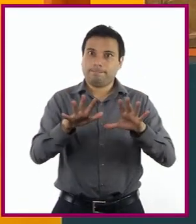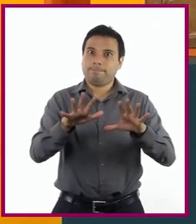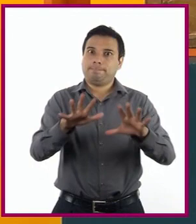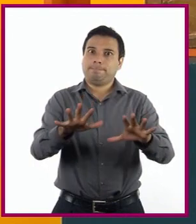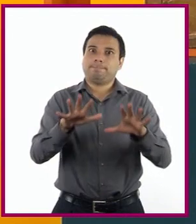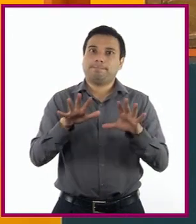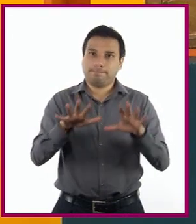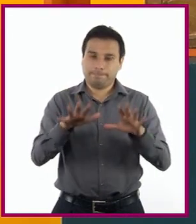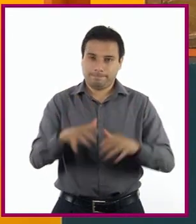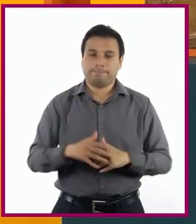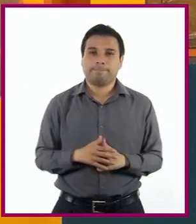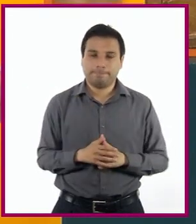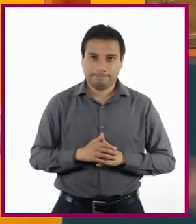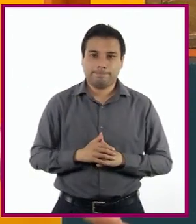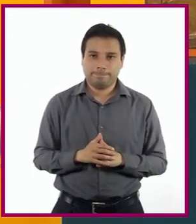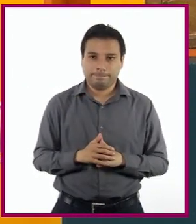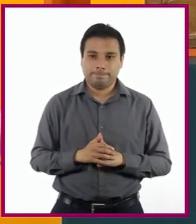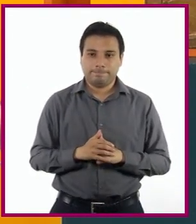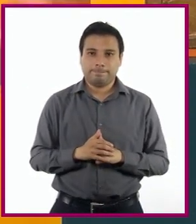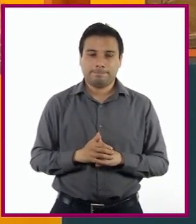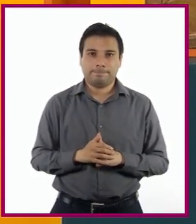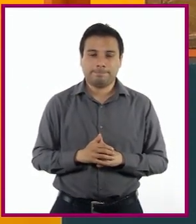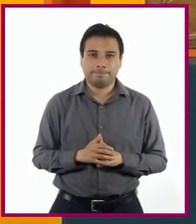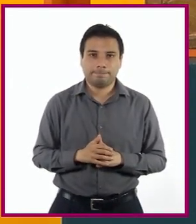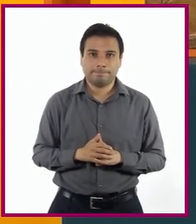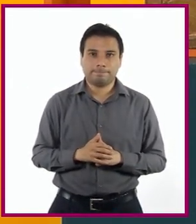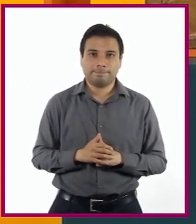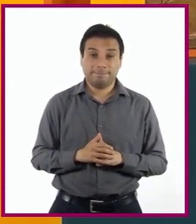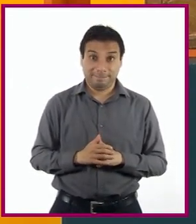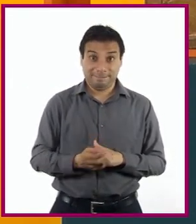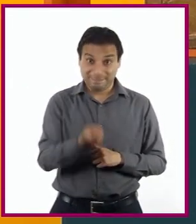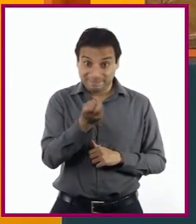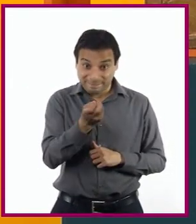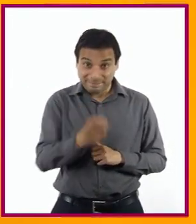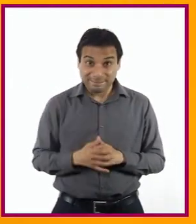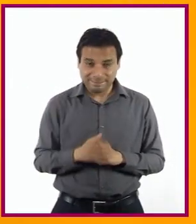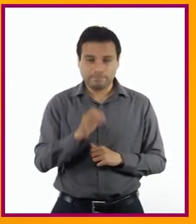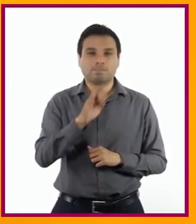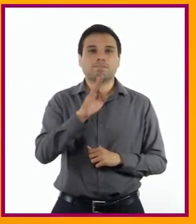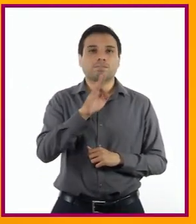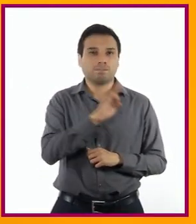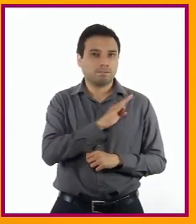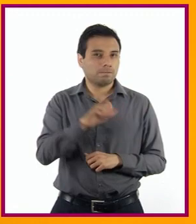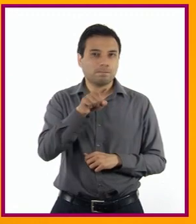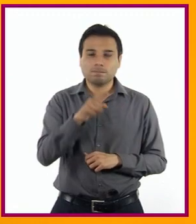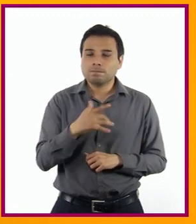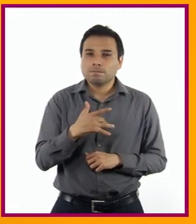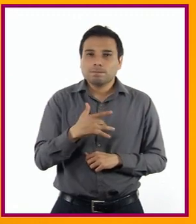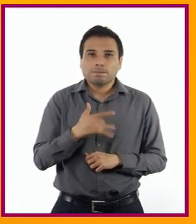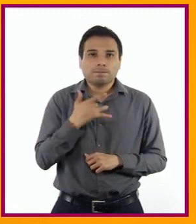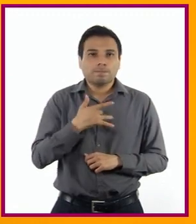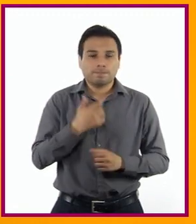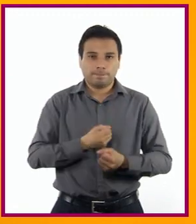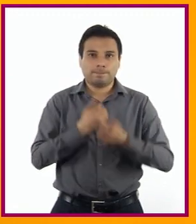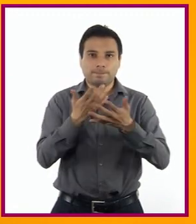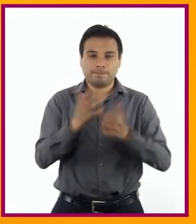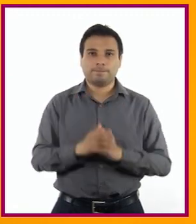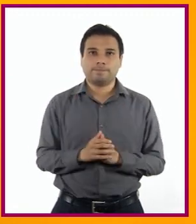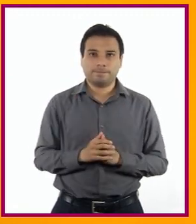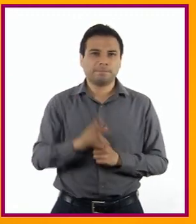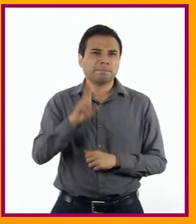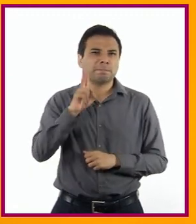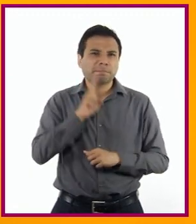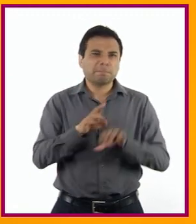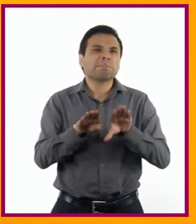O resignifique Alguna acción Y que con ella También puedan expresar Lo que sienten Veamos cómo